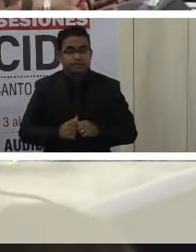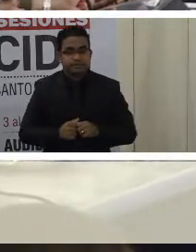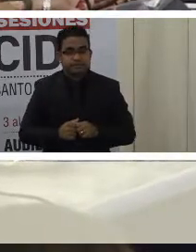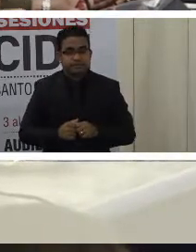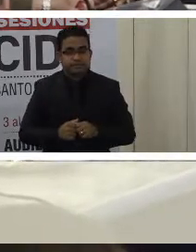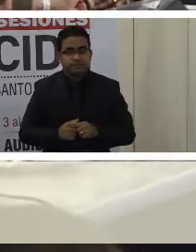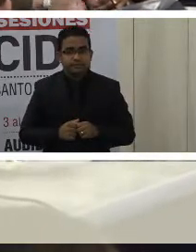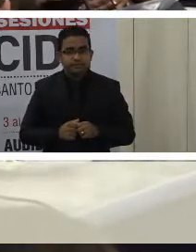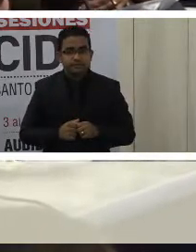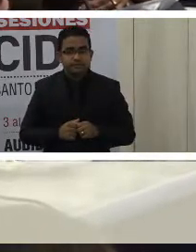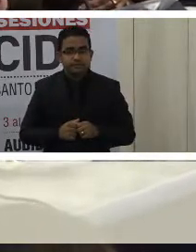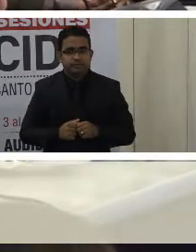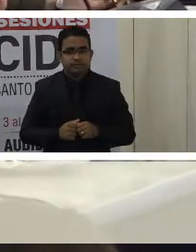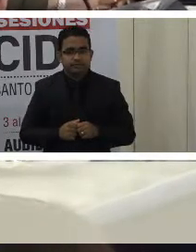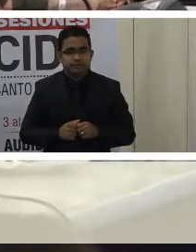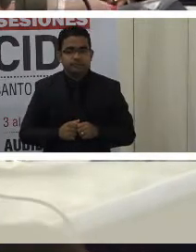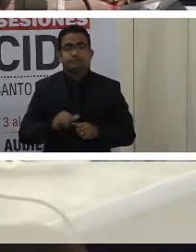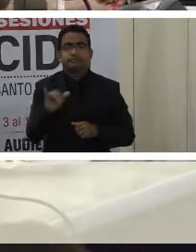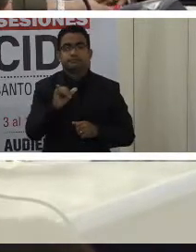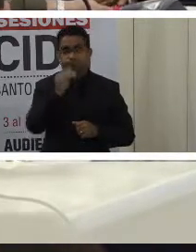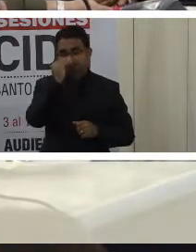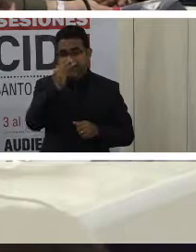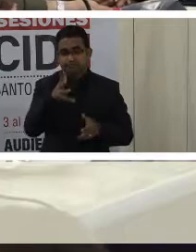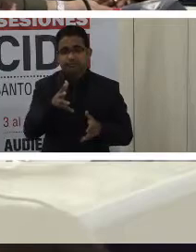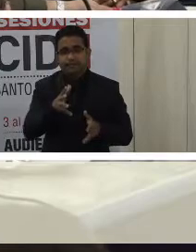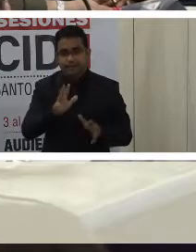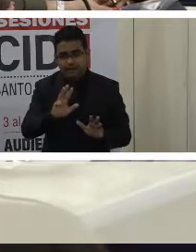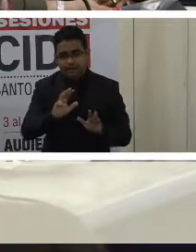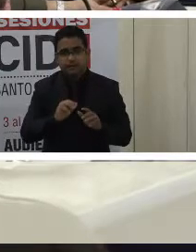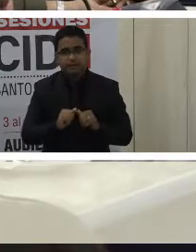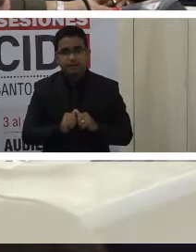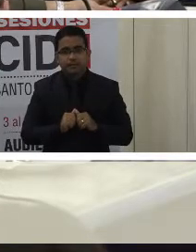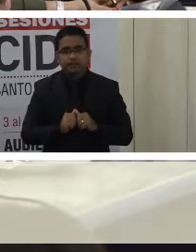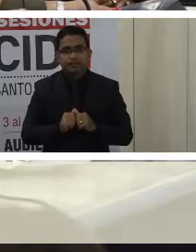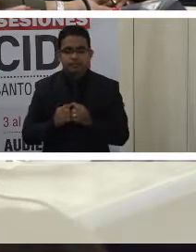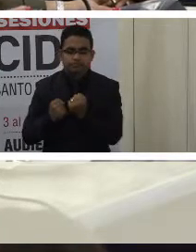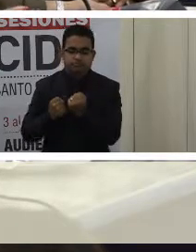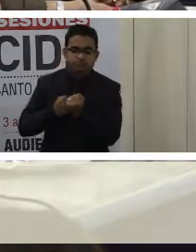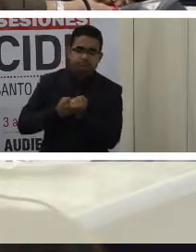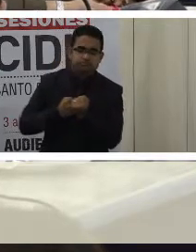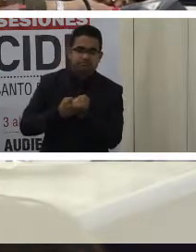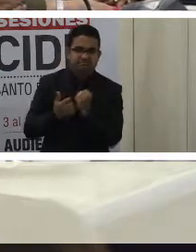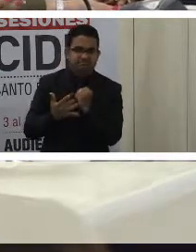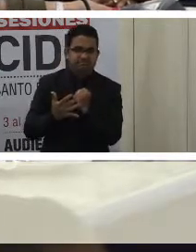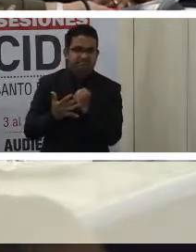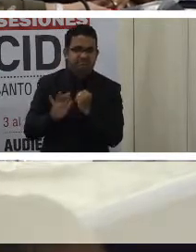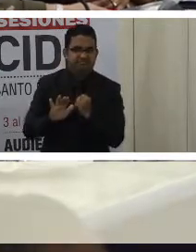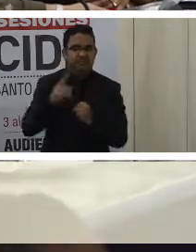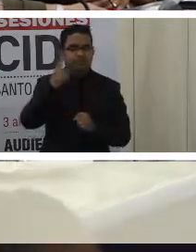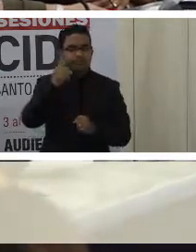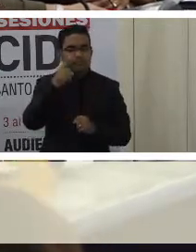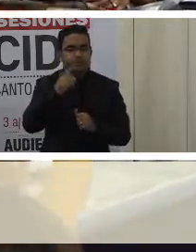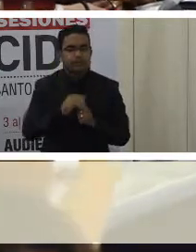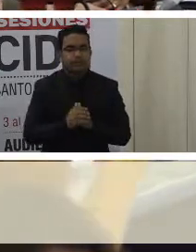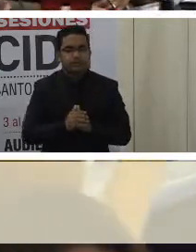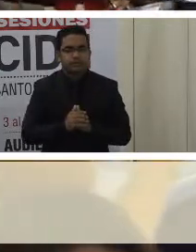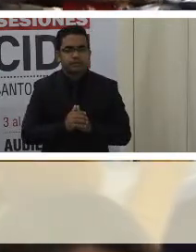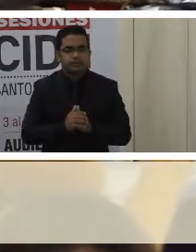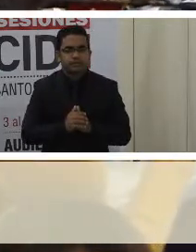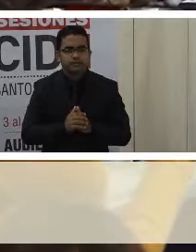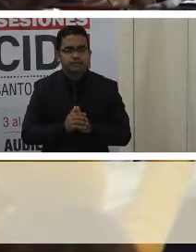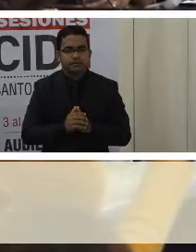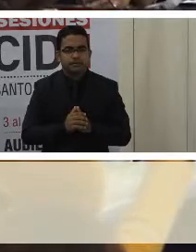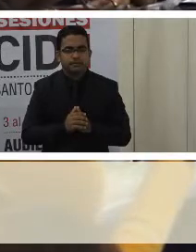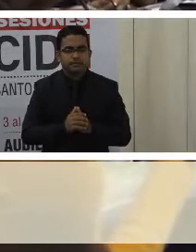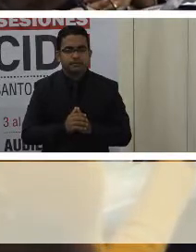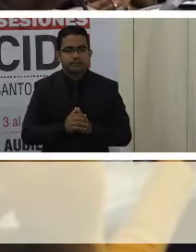ha permitido la presencia del apoyo técnico para que la persona